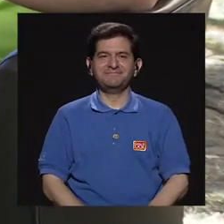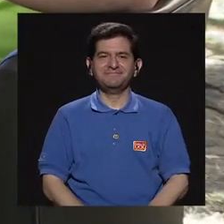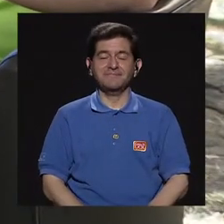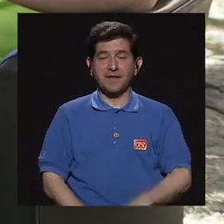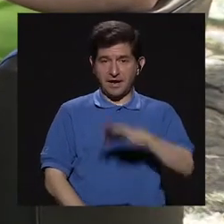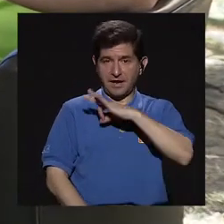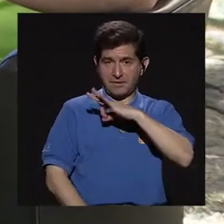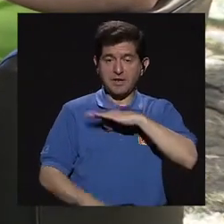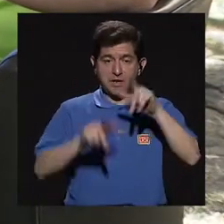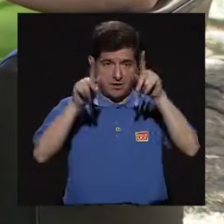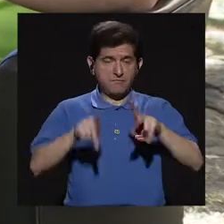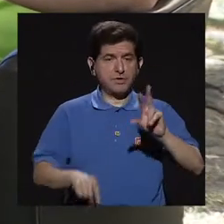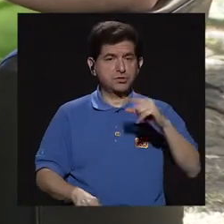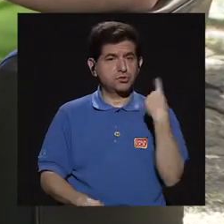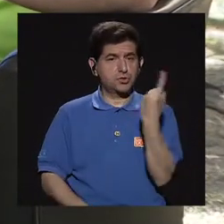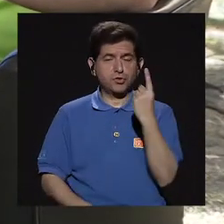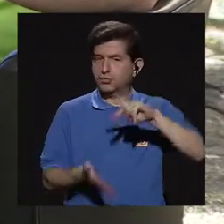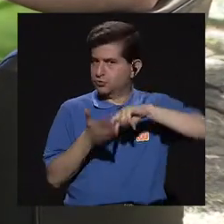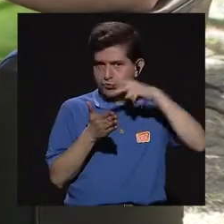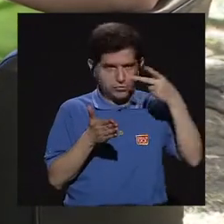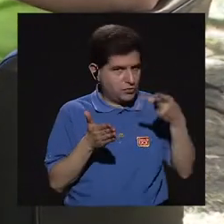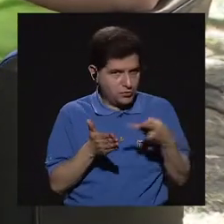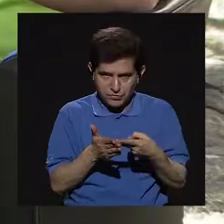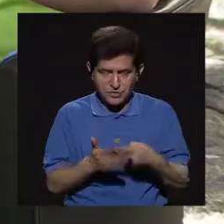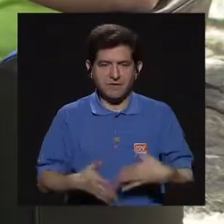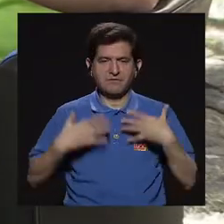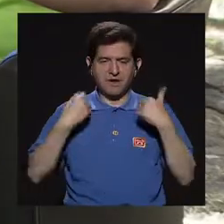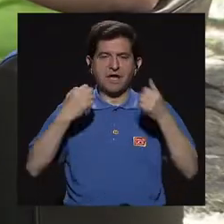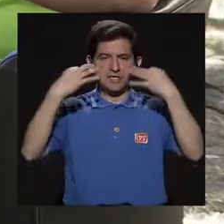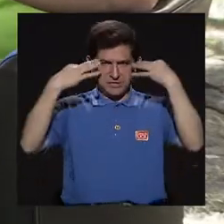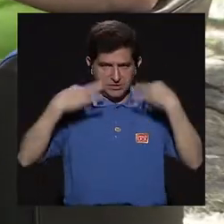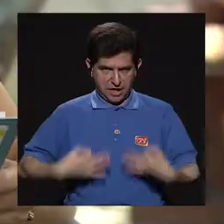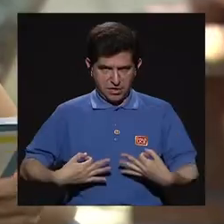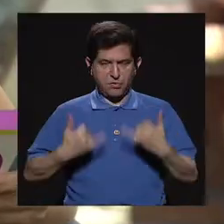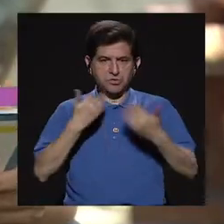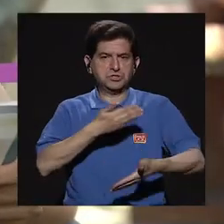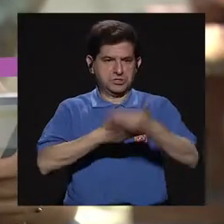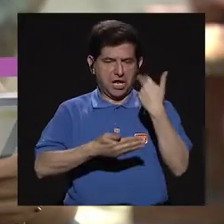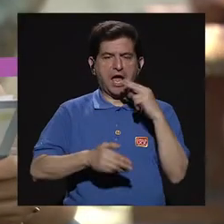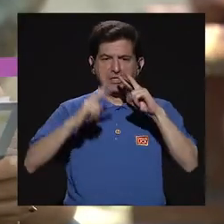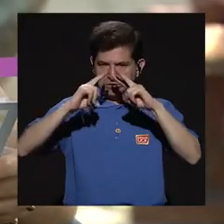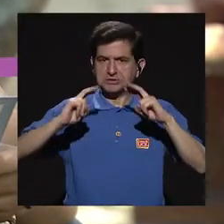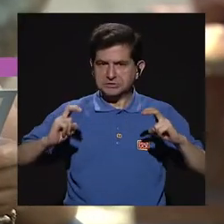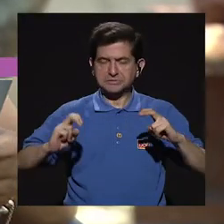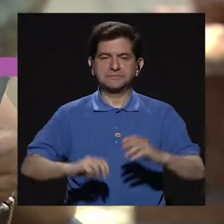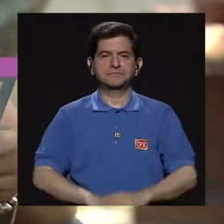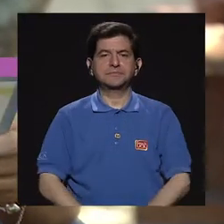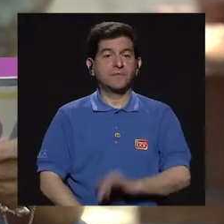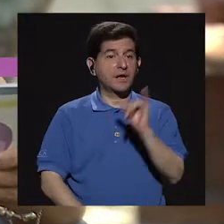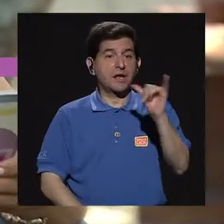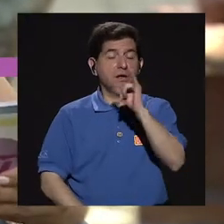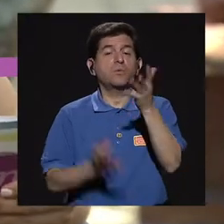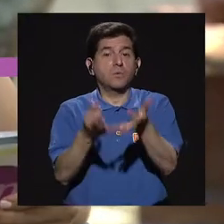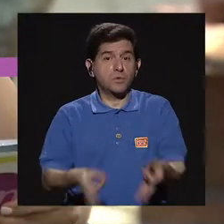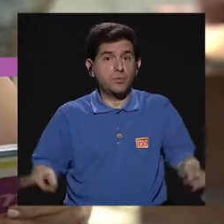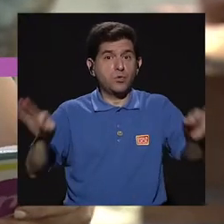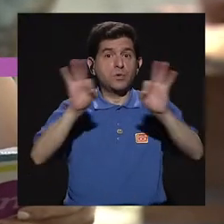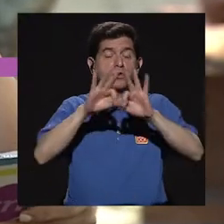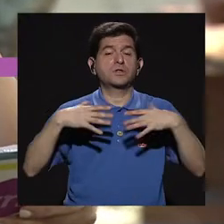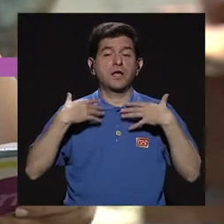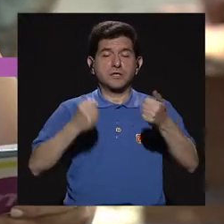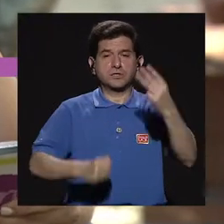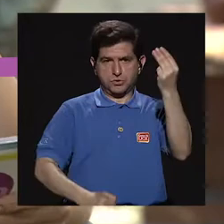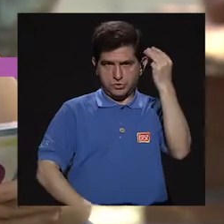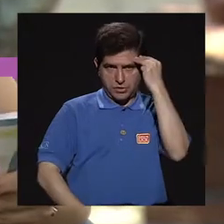y es que el bienestar de las personas no tiene que ver únicamente con la salud física, ya la hemos visto en otras ocasiones. También es muy importante